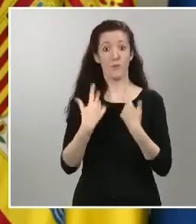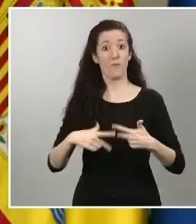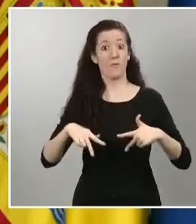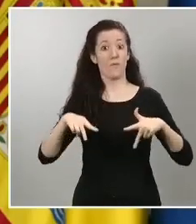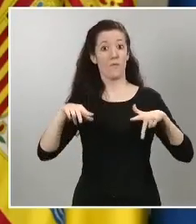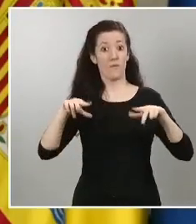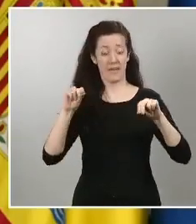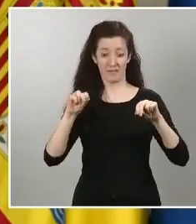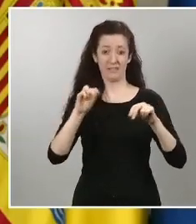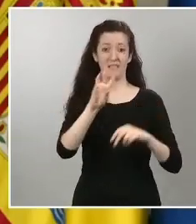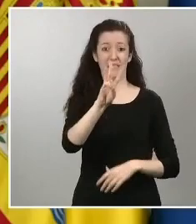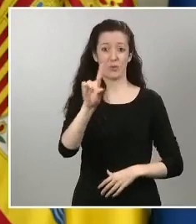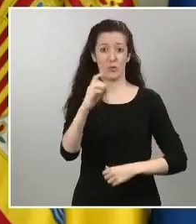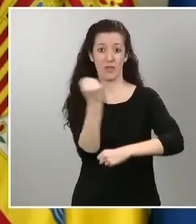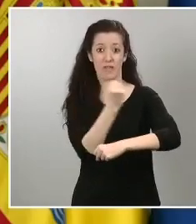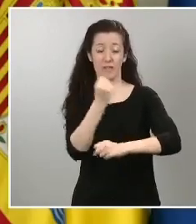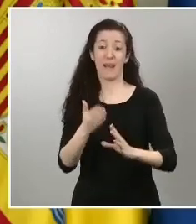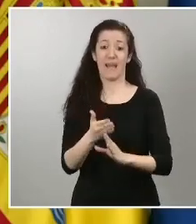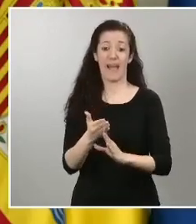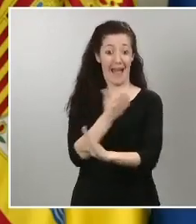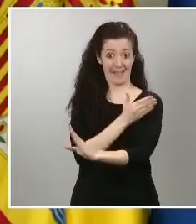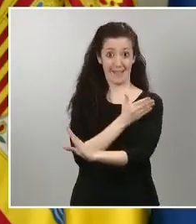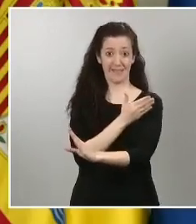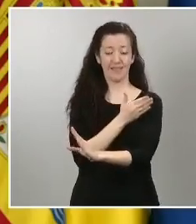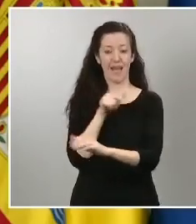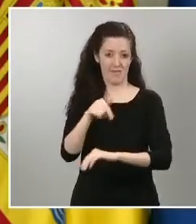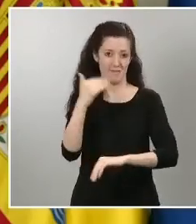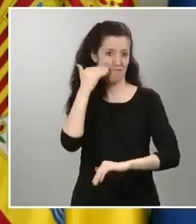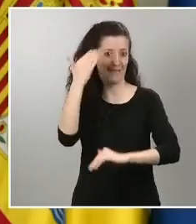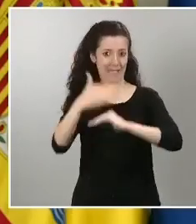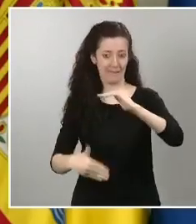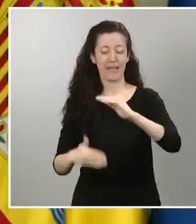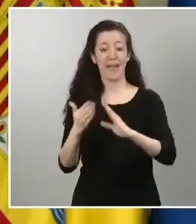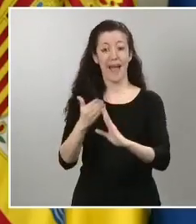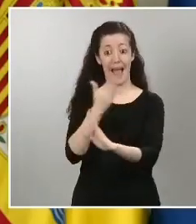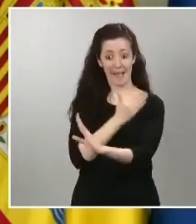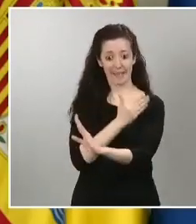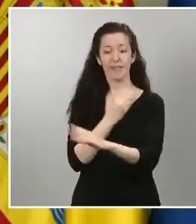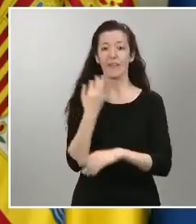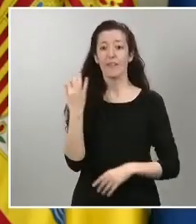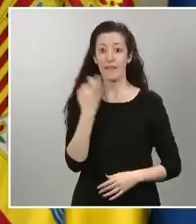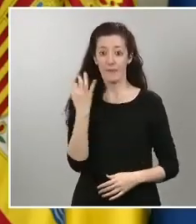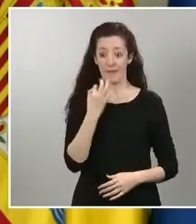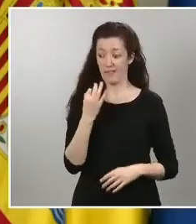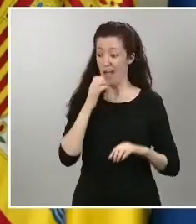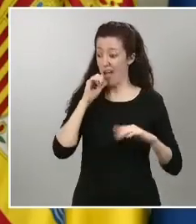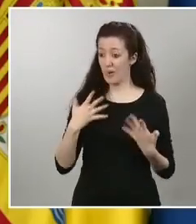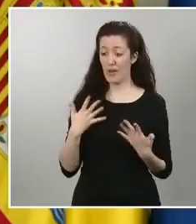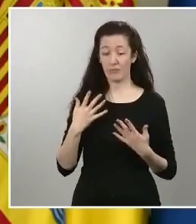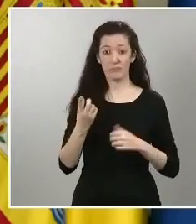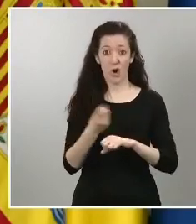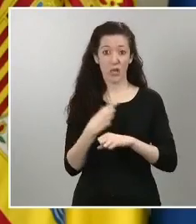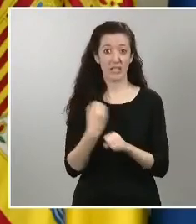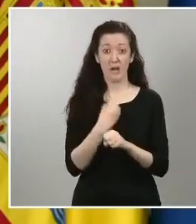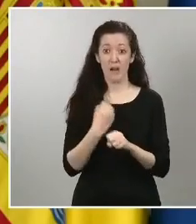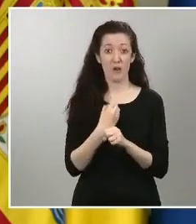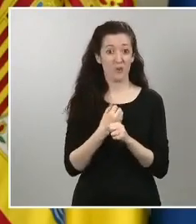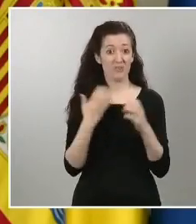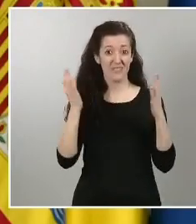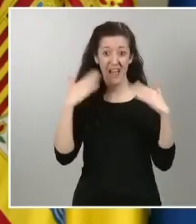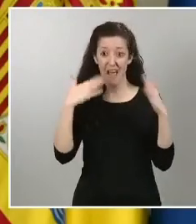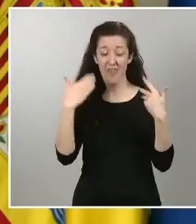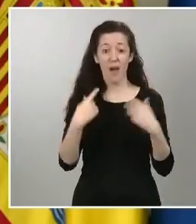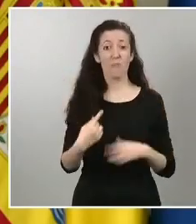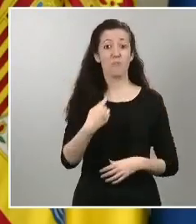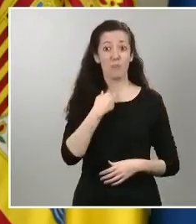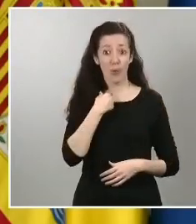de diciembre las horas que hoy pasamos a no trabajar también es cierto que hablamos de un periodo de 15 días